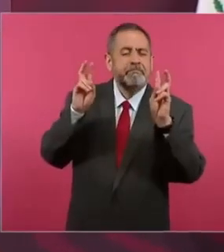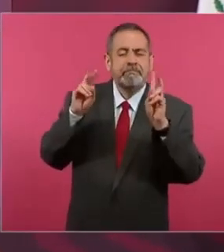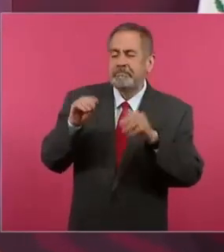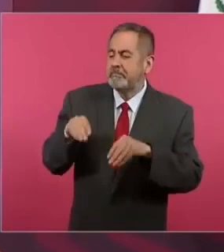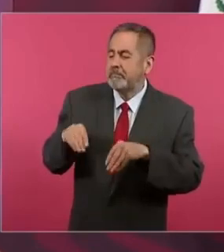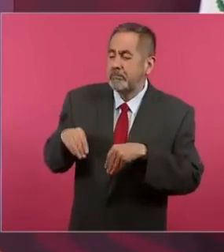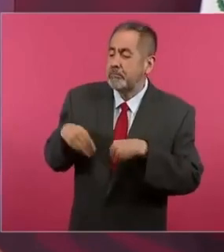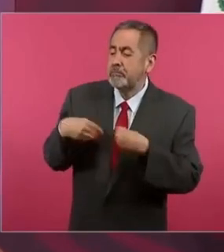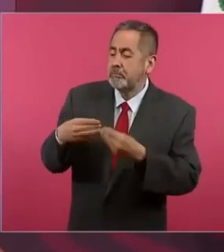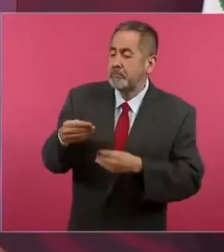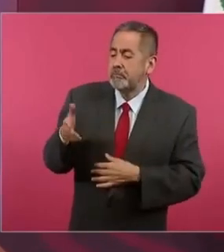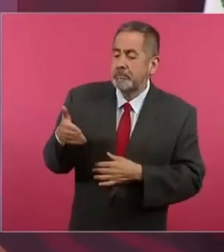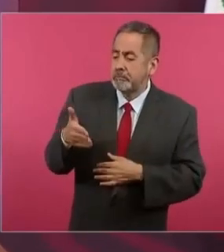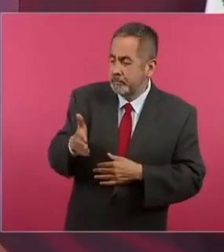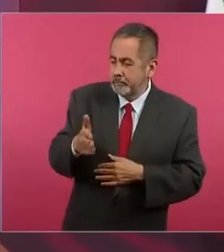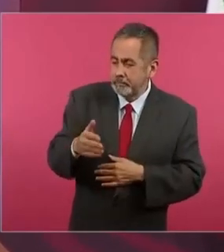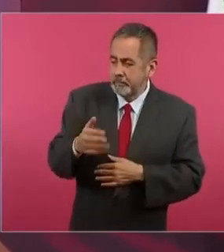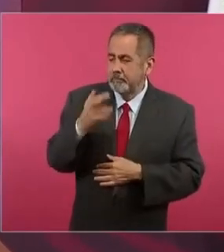enséñalos a pescar.